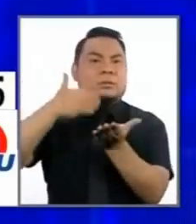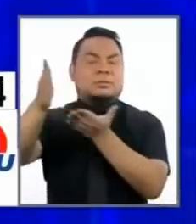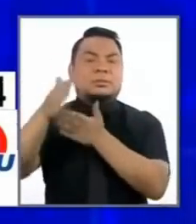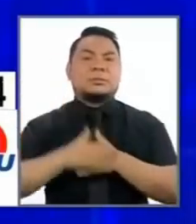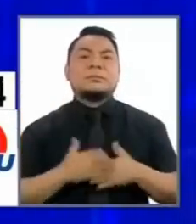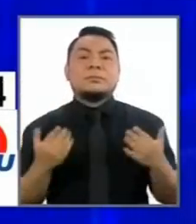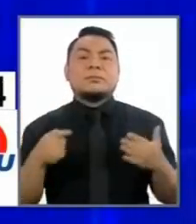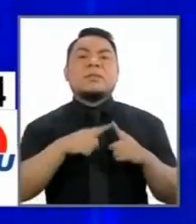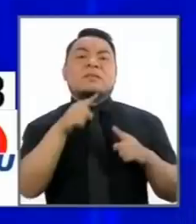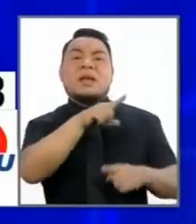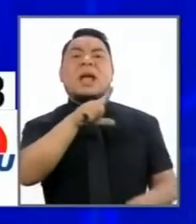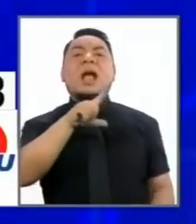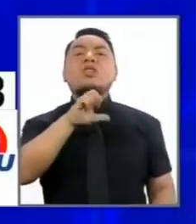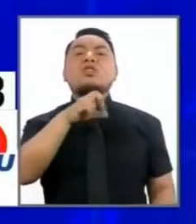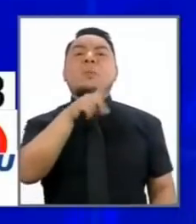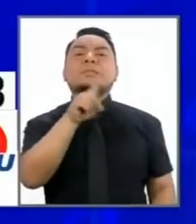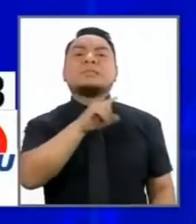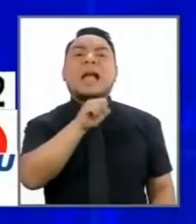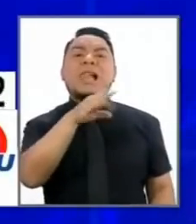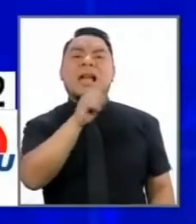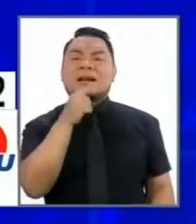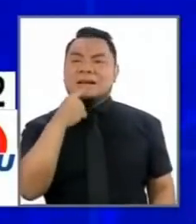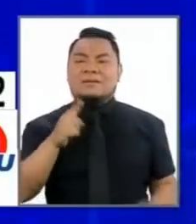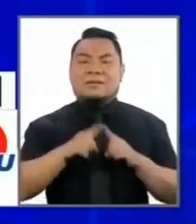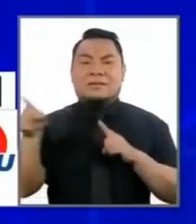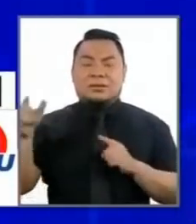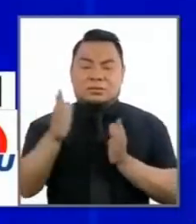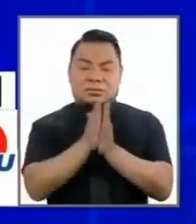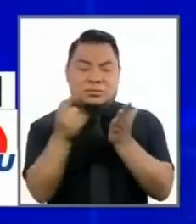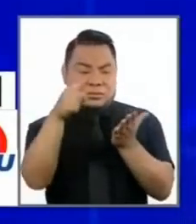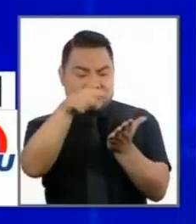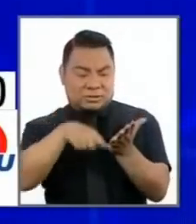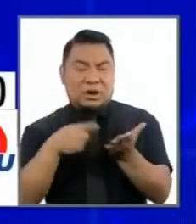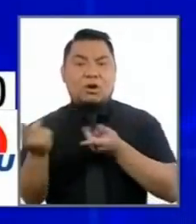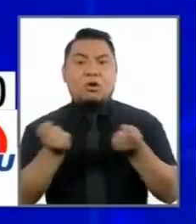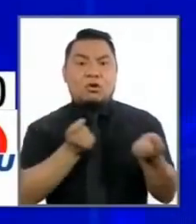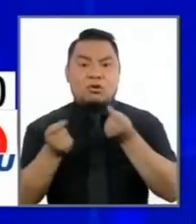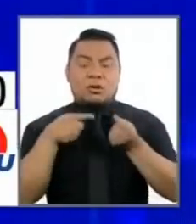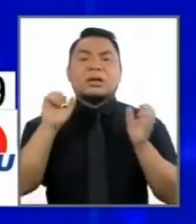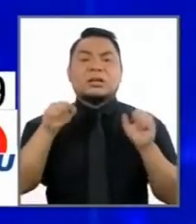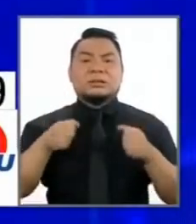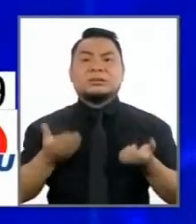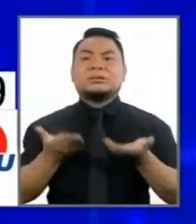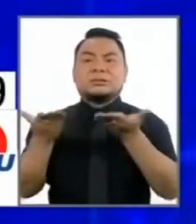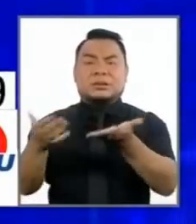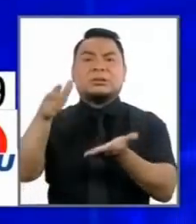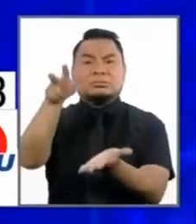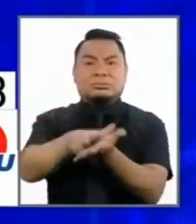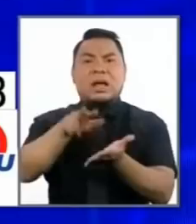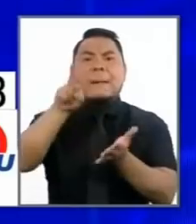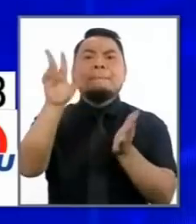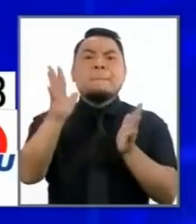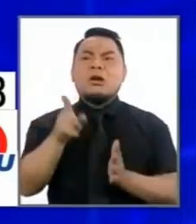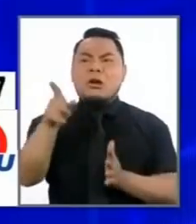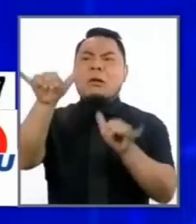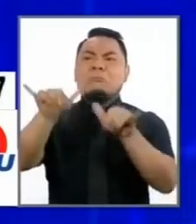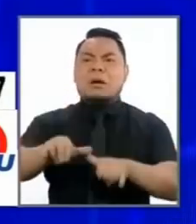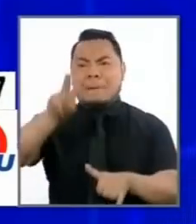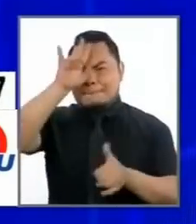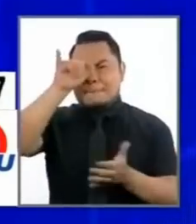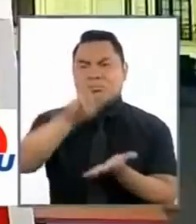A diferencia del señor López Aliaga, que en la página 16 de su plan de gobierno más bien quiere entregarle la nacionalidad a los venezolanos.